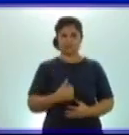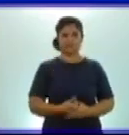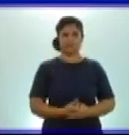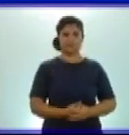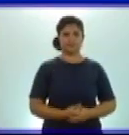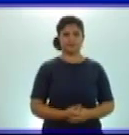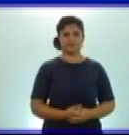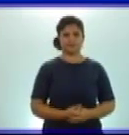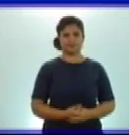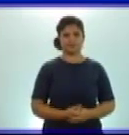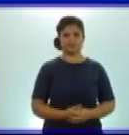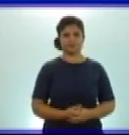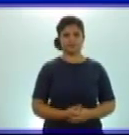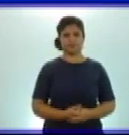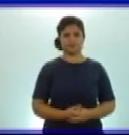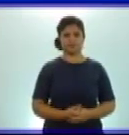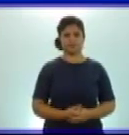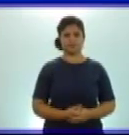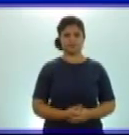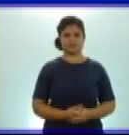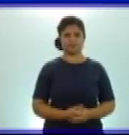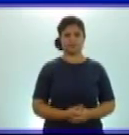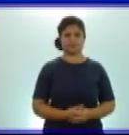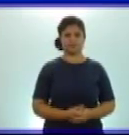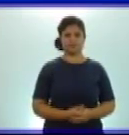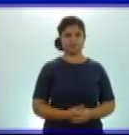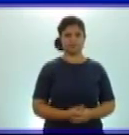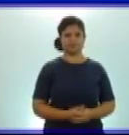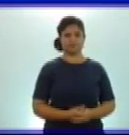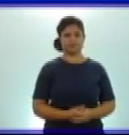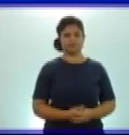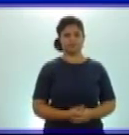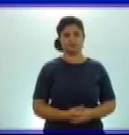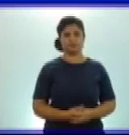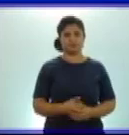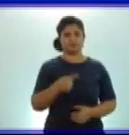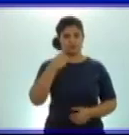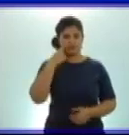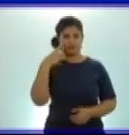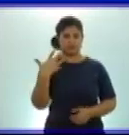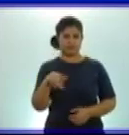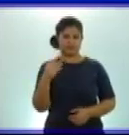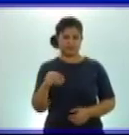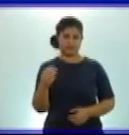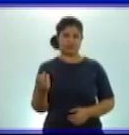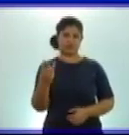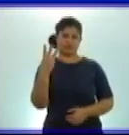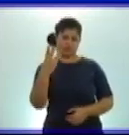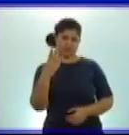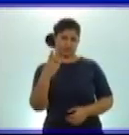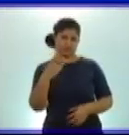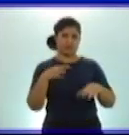Vean ustedes, el ejercicio 3 de la página 14.